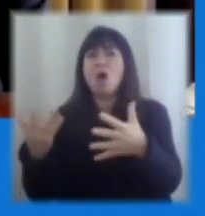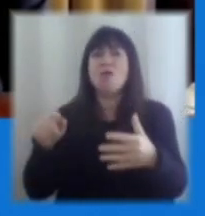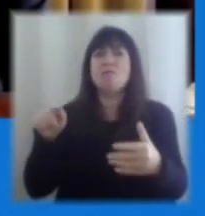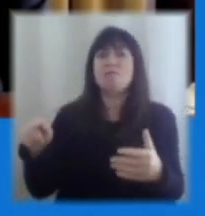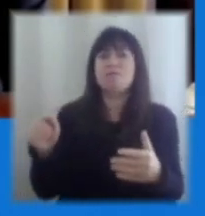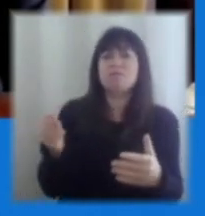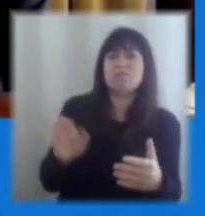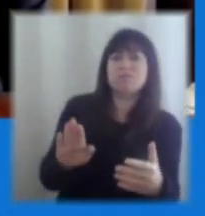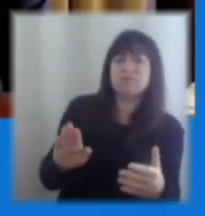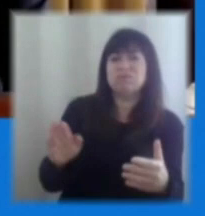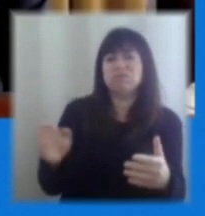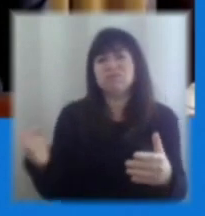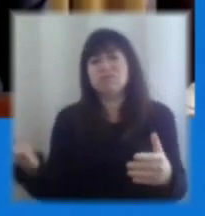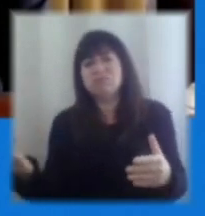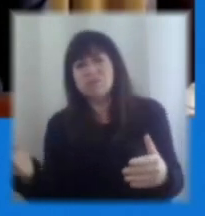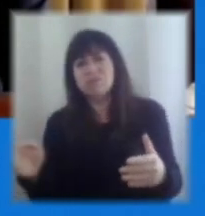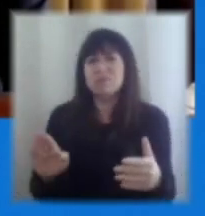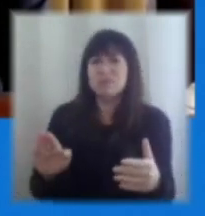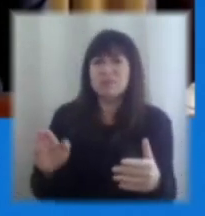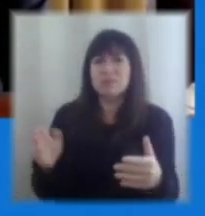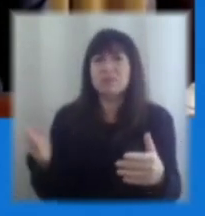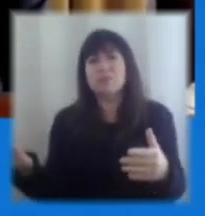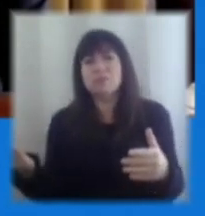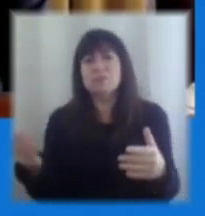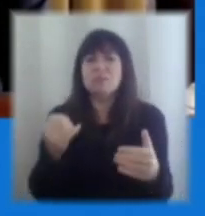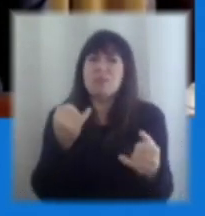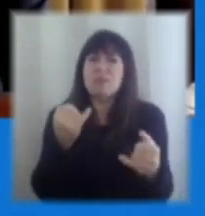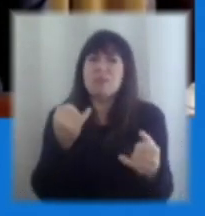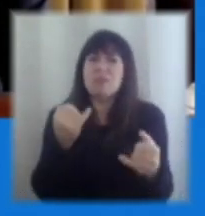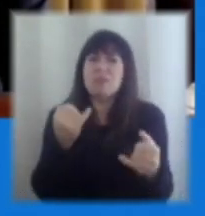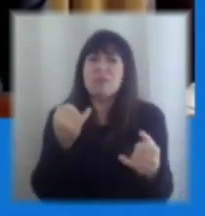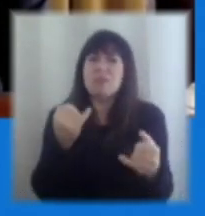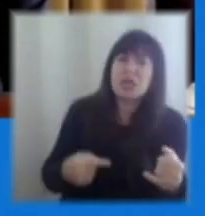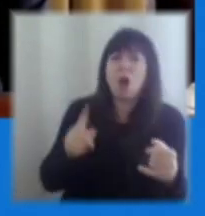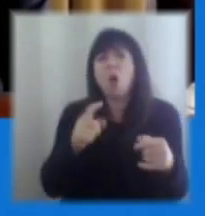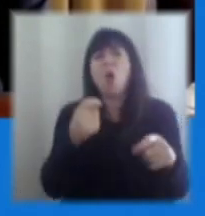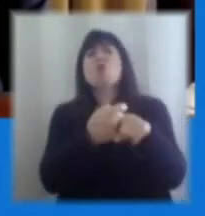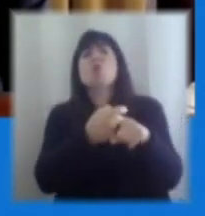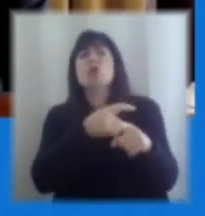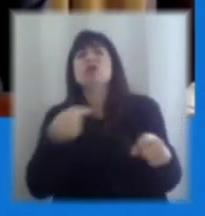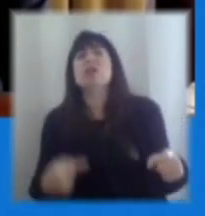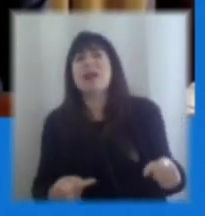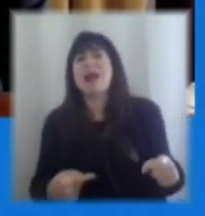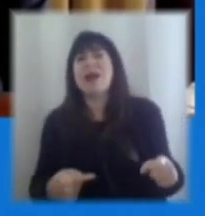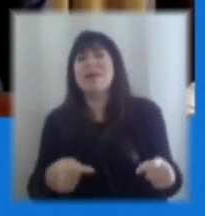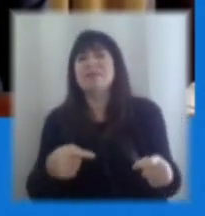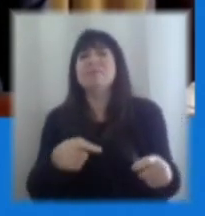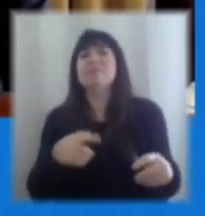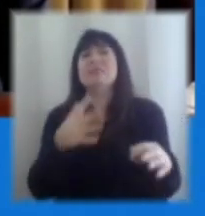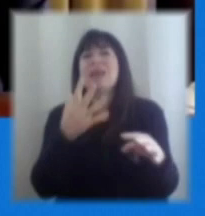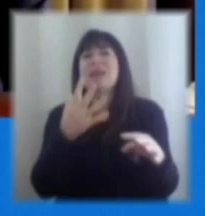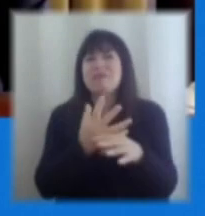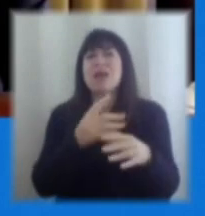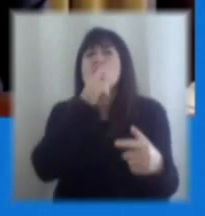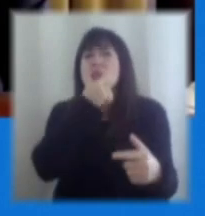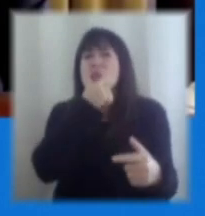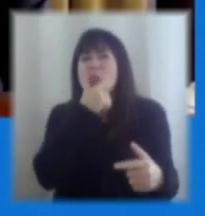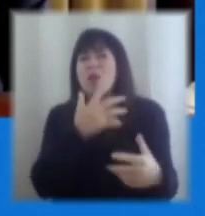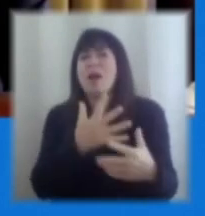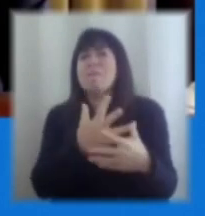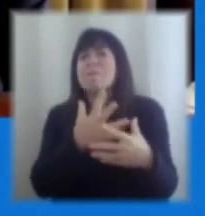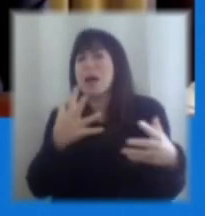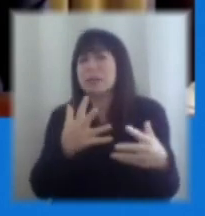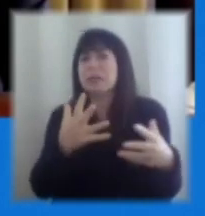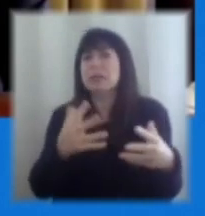ser amistoso con China o ser duro con China, en fin, entonces, se hablaba de que ya había mucho más incertidumbre, mucho más volatilidad, y por lo tanto,